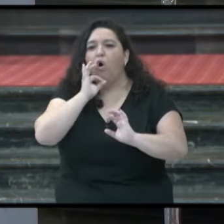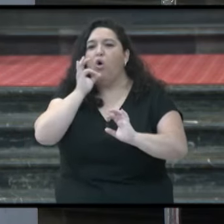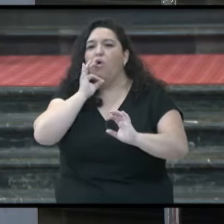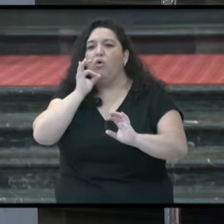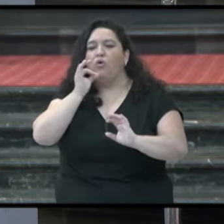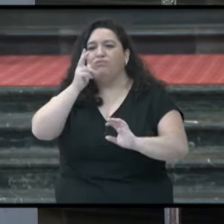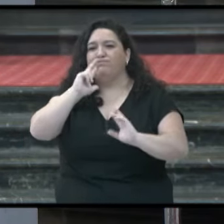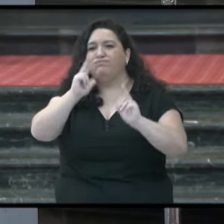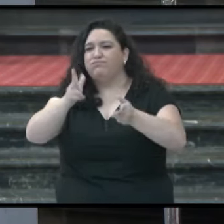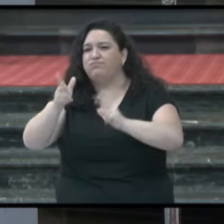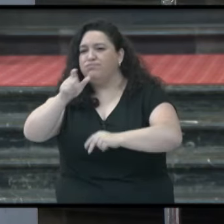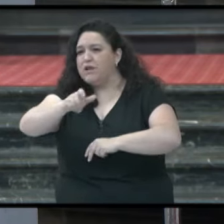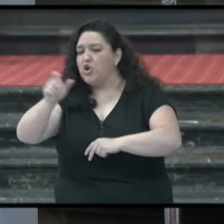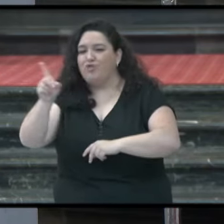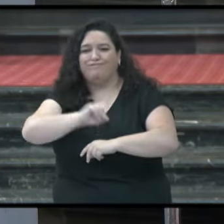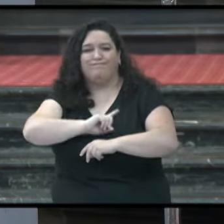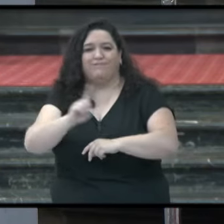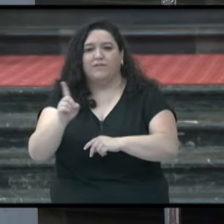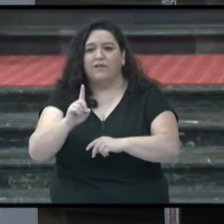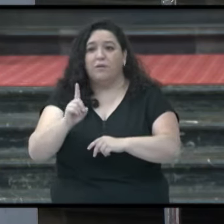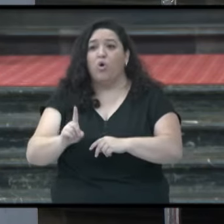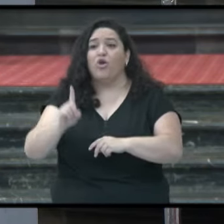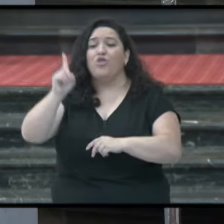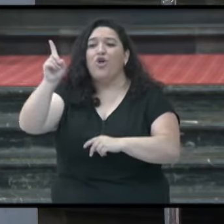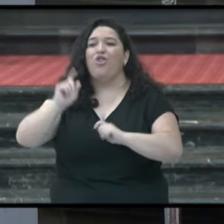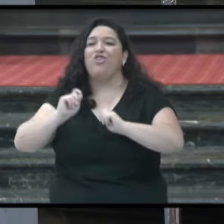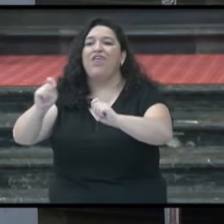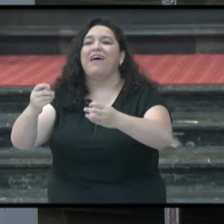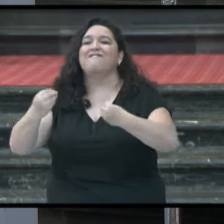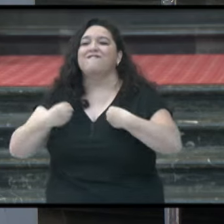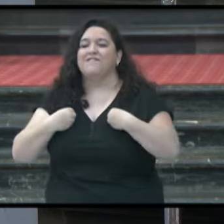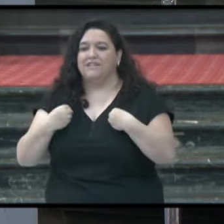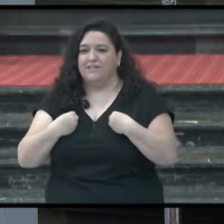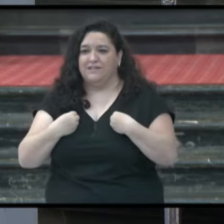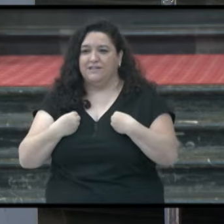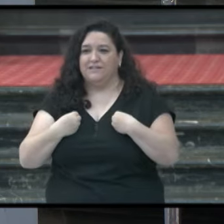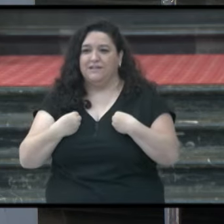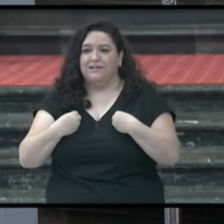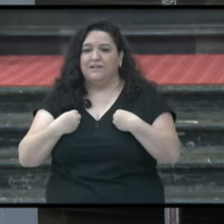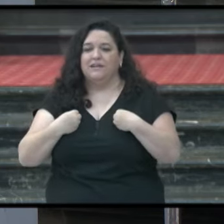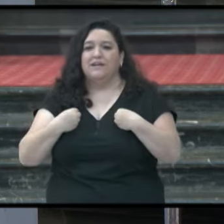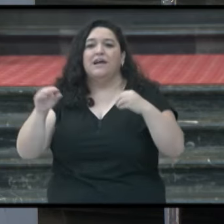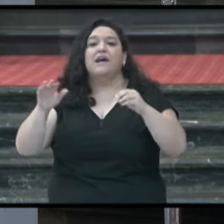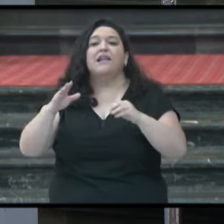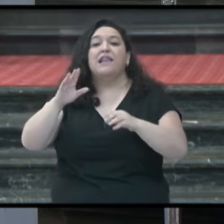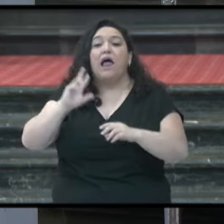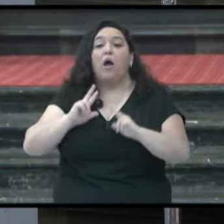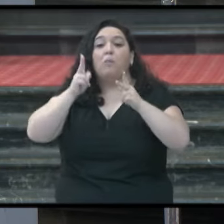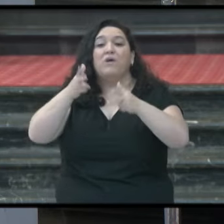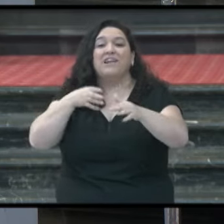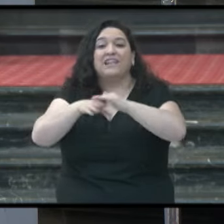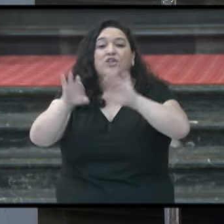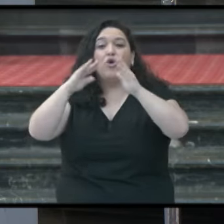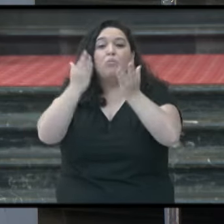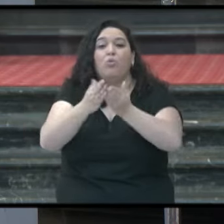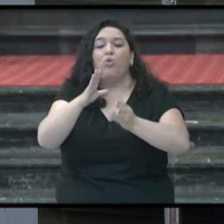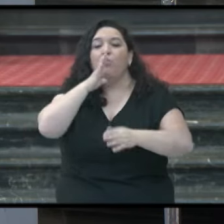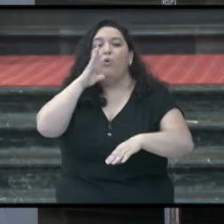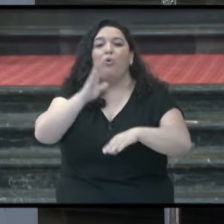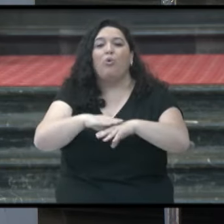porque él es vida. La muerte ha entrado en el mundo por envidia del diablo